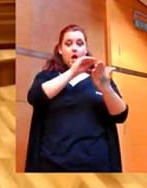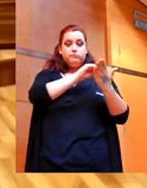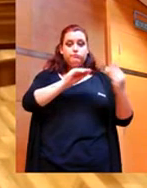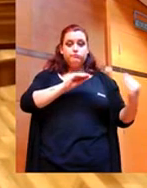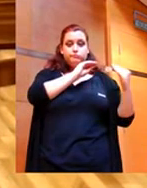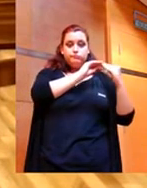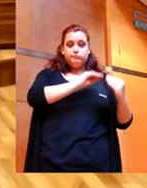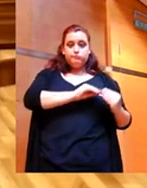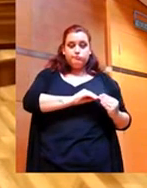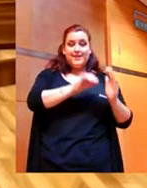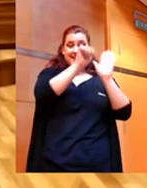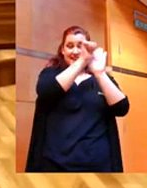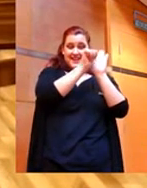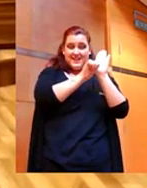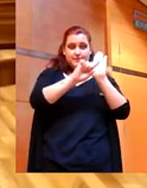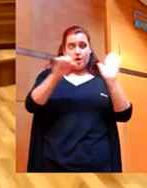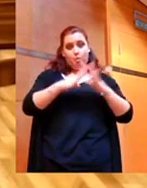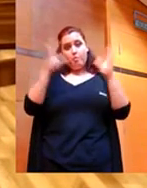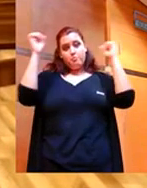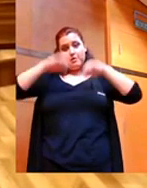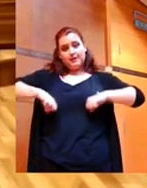Esas enmiendas, ¿no?, de lo que haya pactado con el PP.